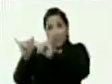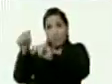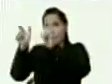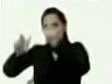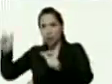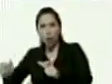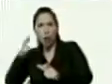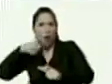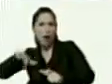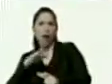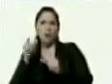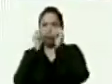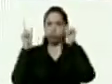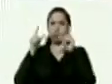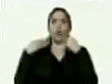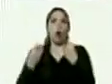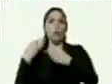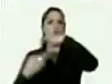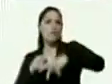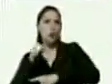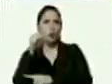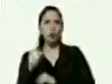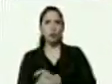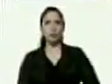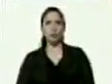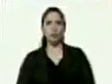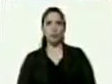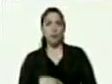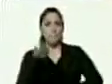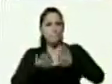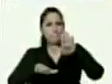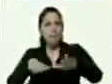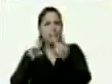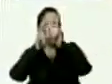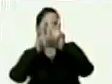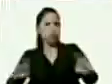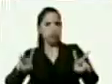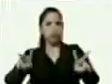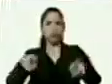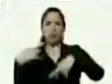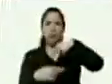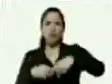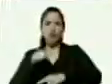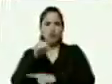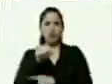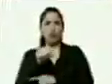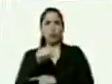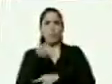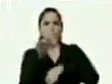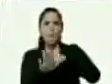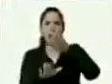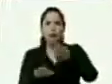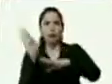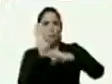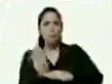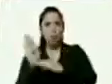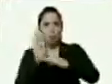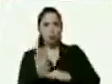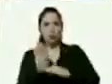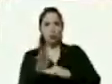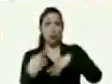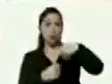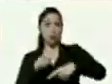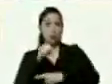cuenta presidente de que la revolución es el paso de la paz de que la revolución es el paso de la protección de que la